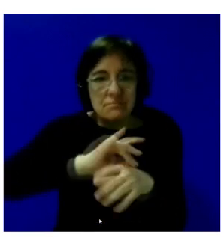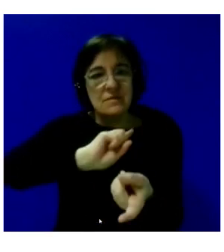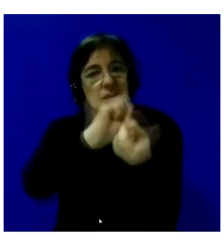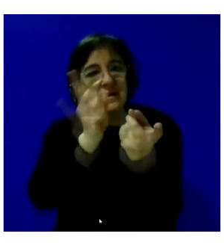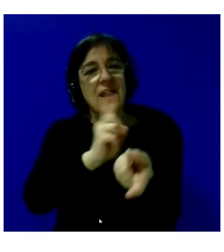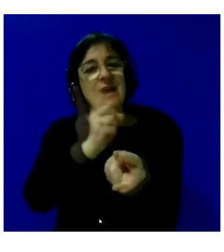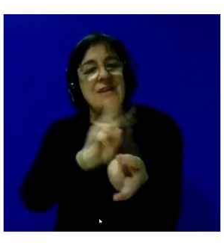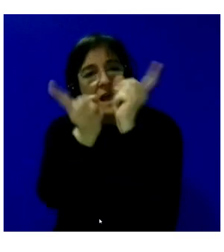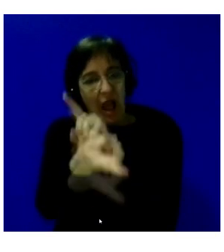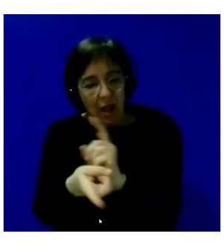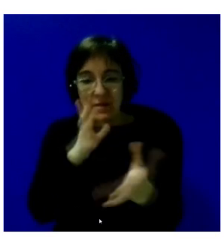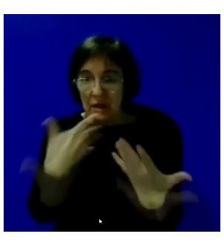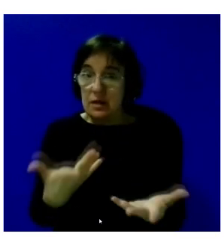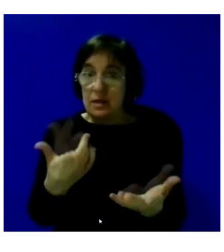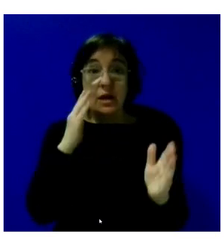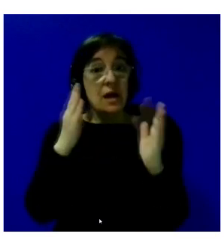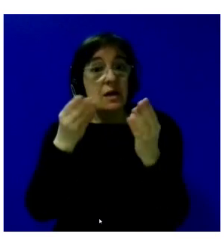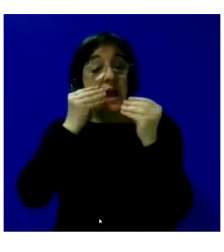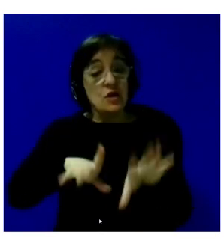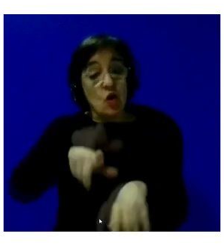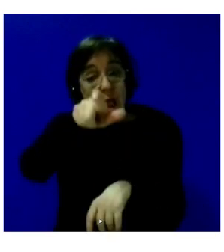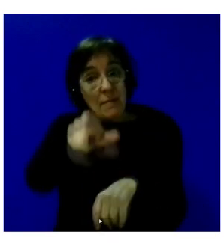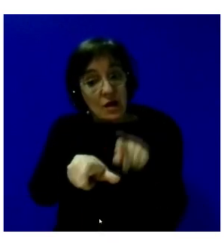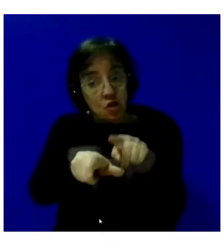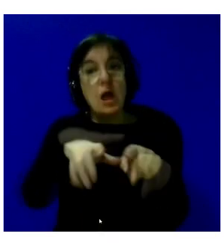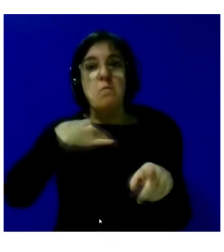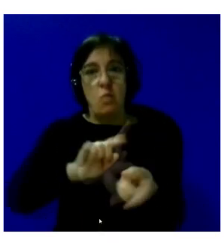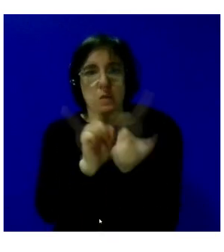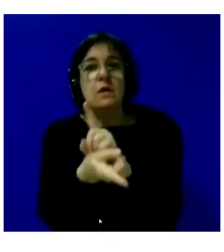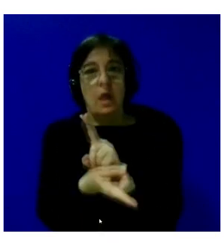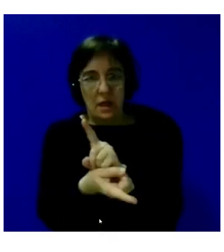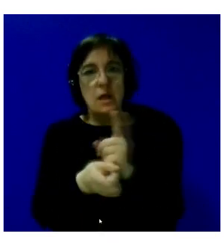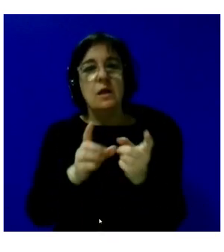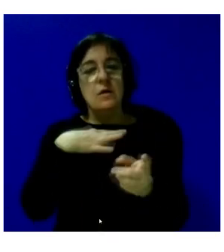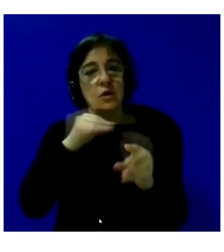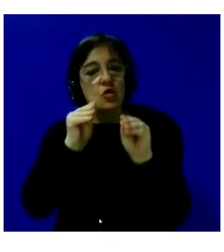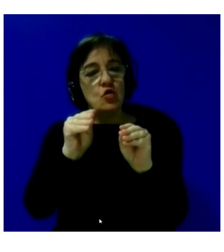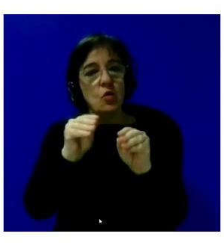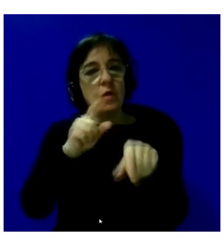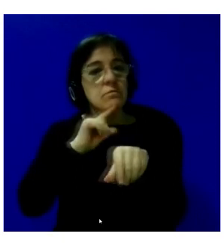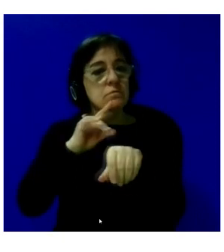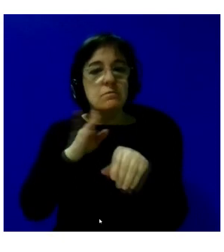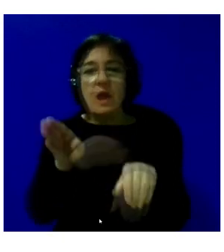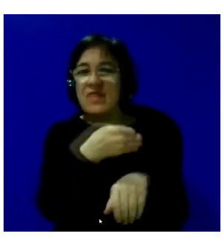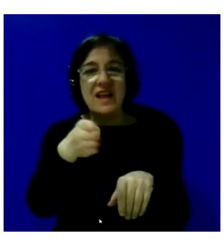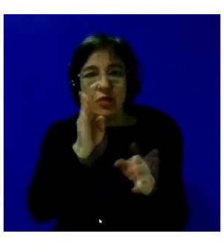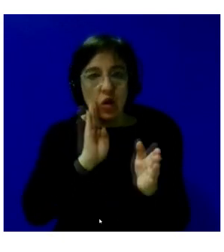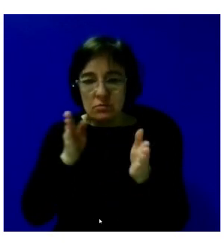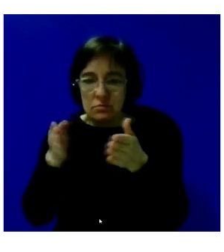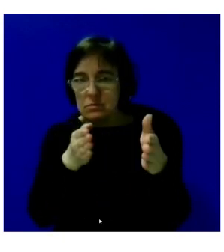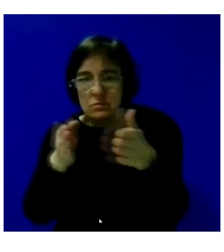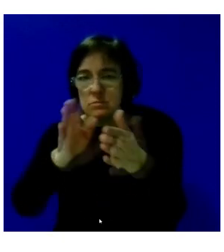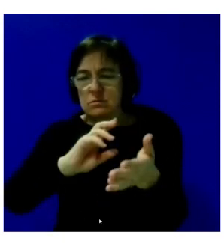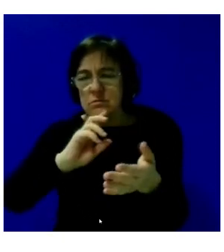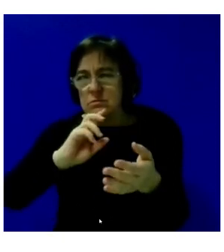es el momento en que la historia de la persona puede cambiar, puede cambiar su dirección y puede ser otro mundo.